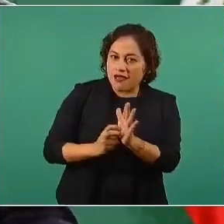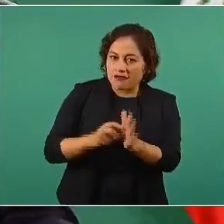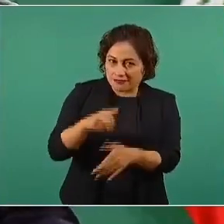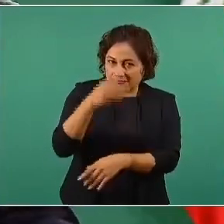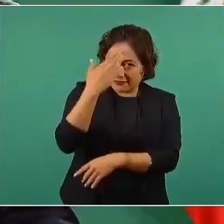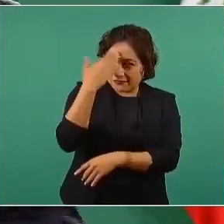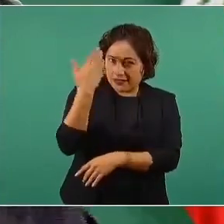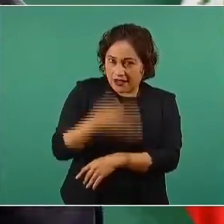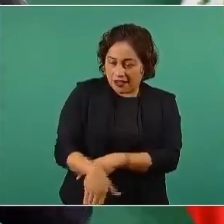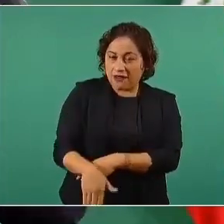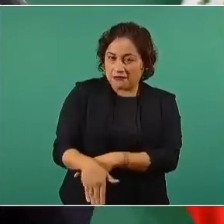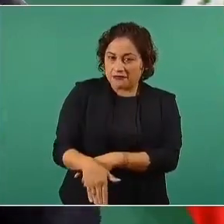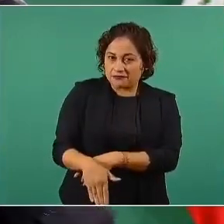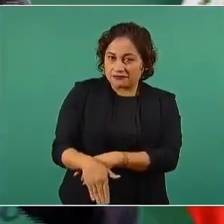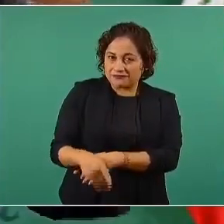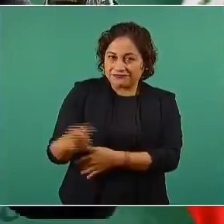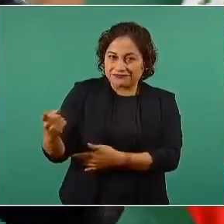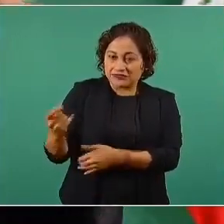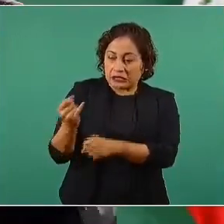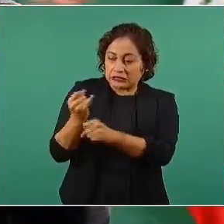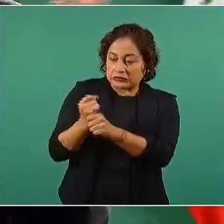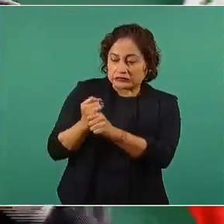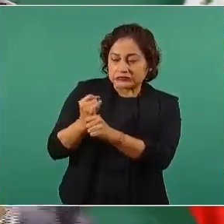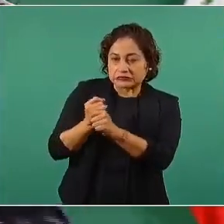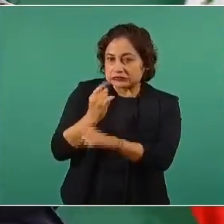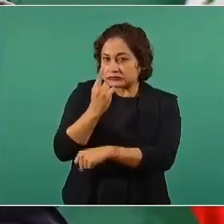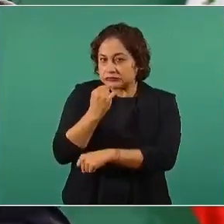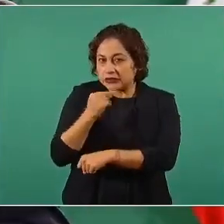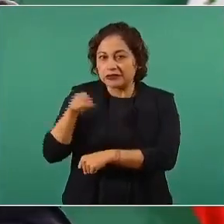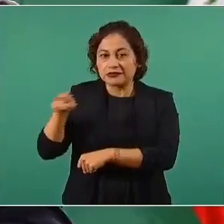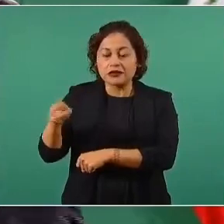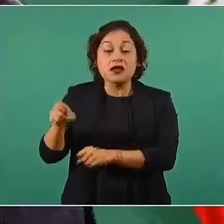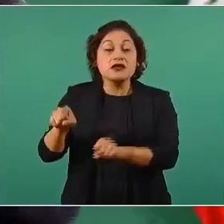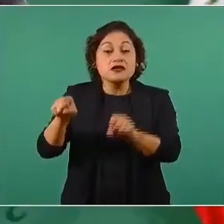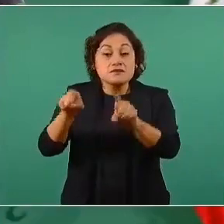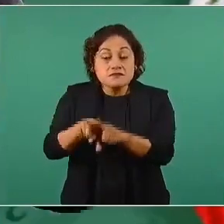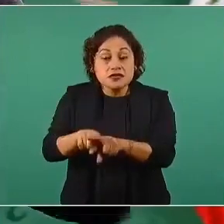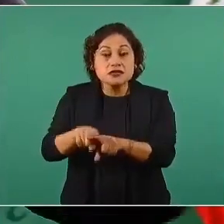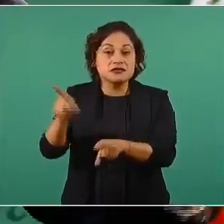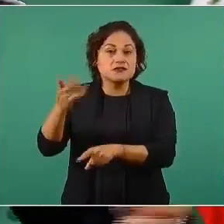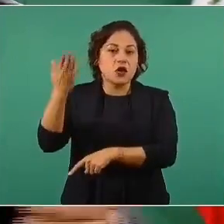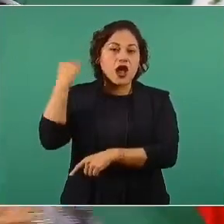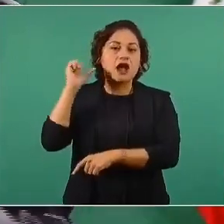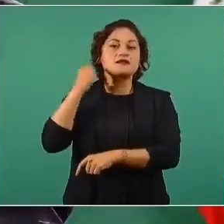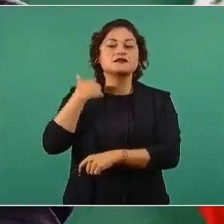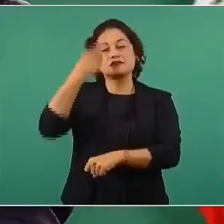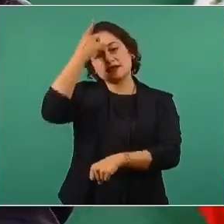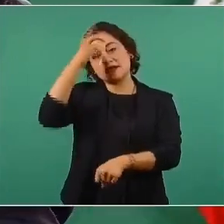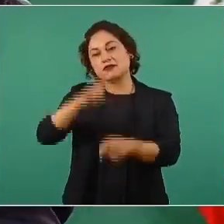ni el juicio del ex director de Pemex que entregó dinero